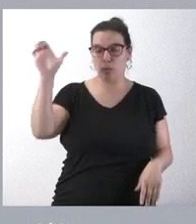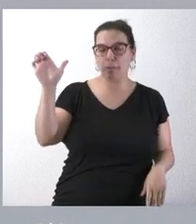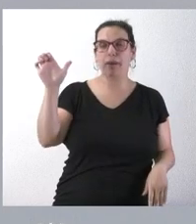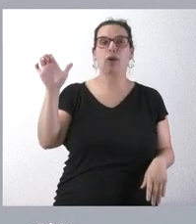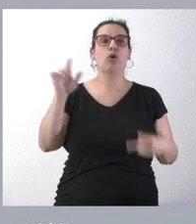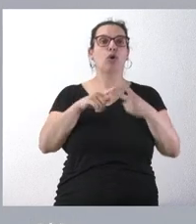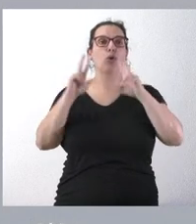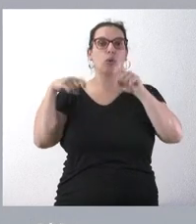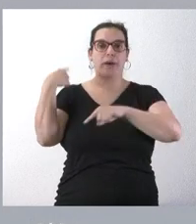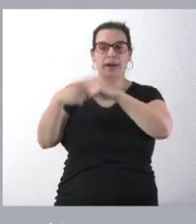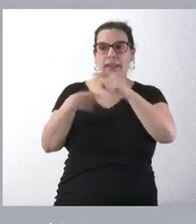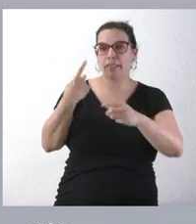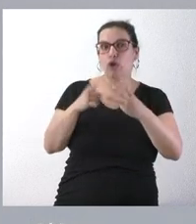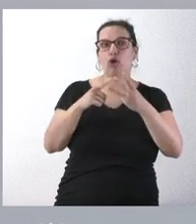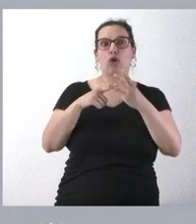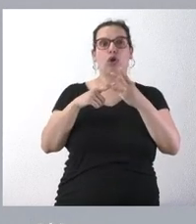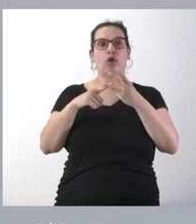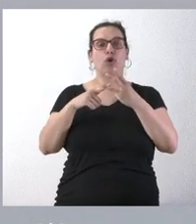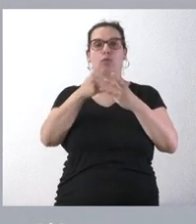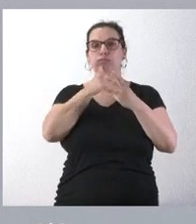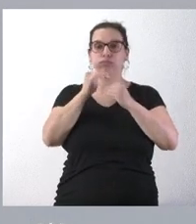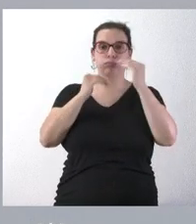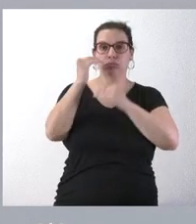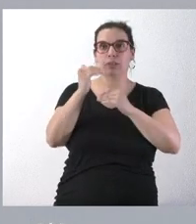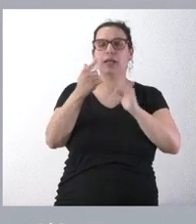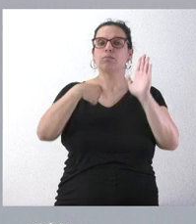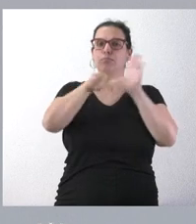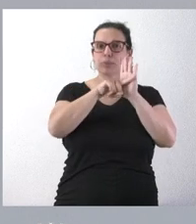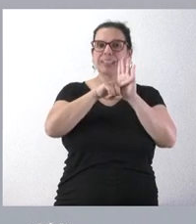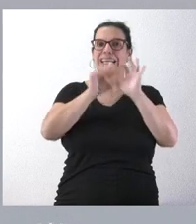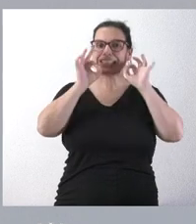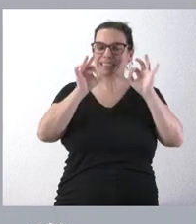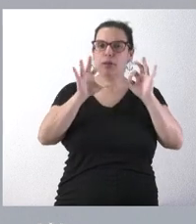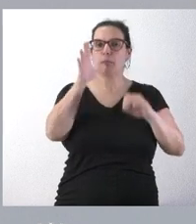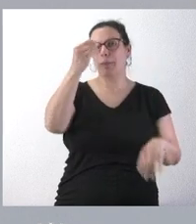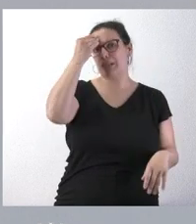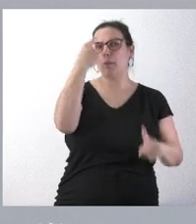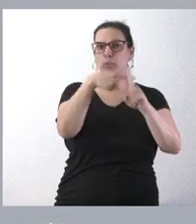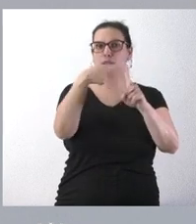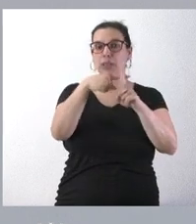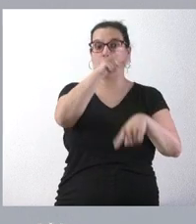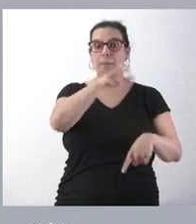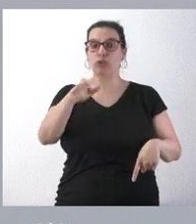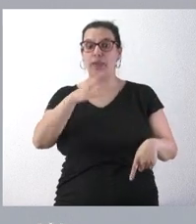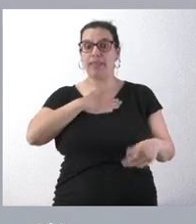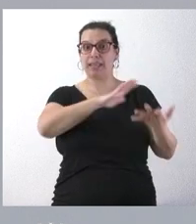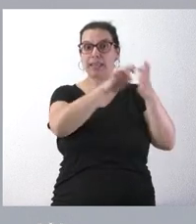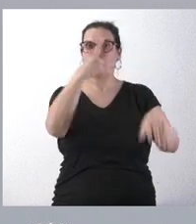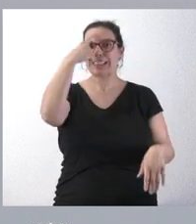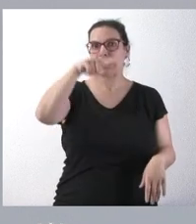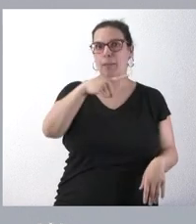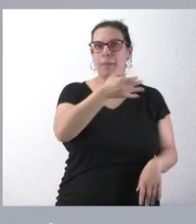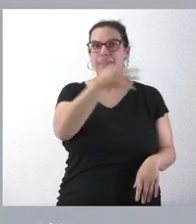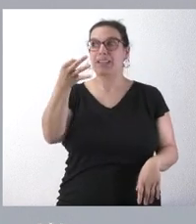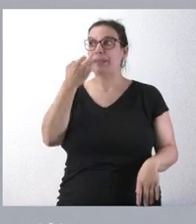mecanismo del Fondo de Recuperación y Resiliencia, lo ponemos expresamente porque nos parece muy positivo que los ciudadanos de Castilla y León conozcan en qué gastamos